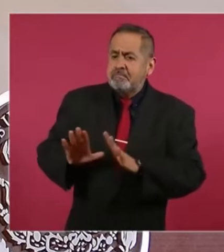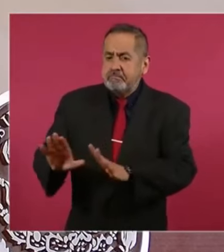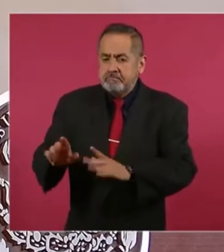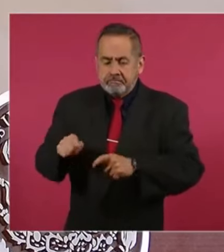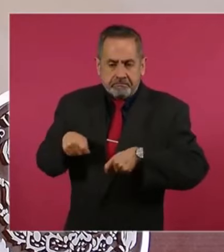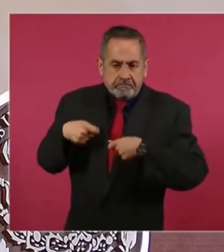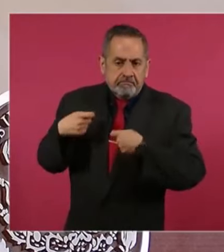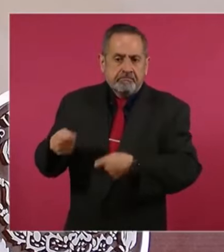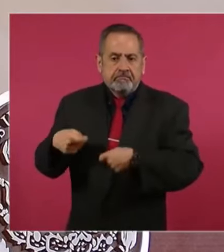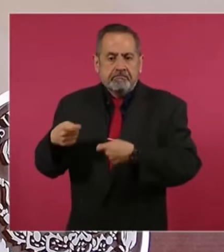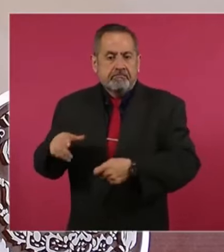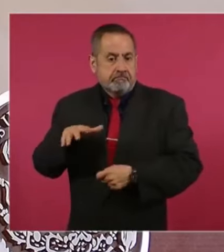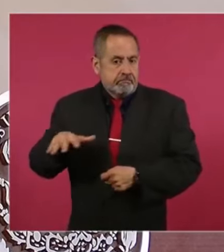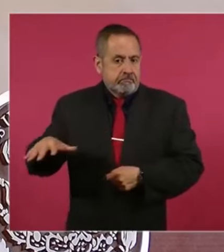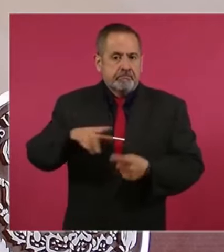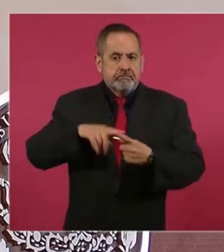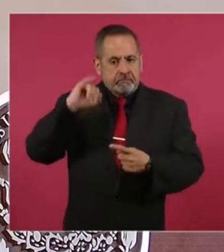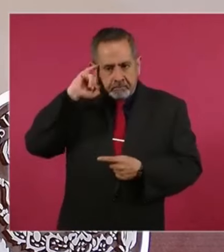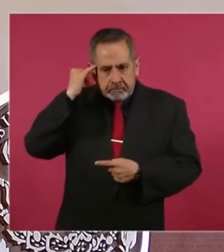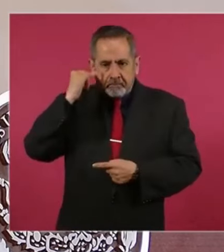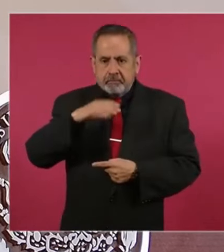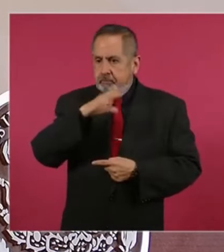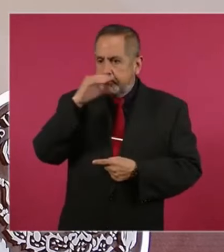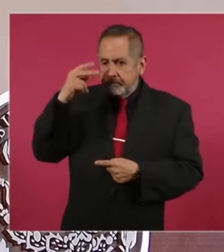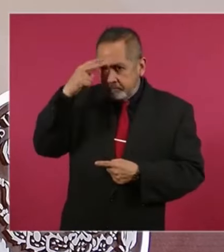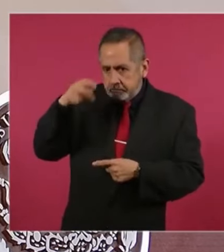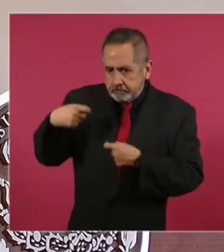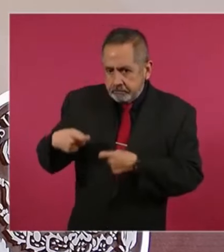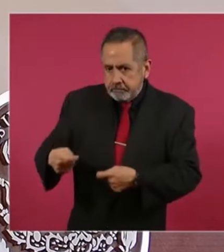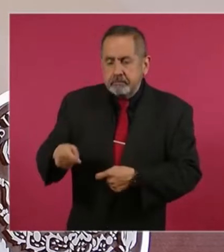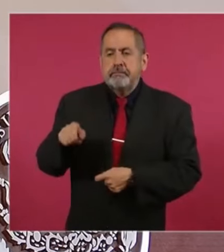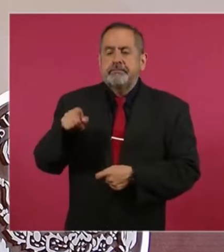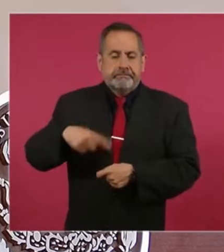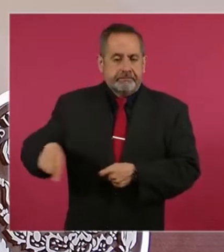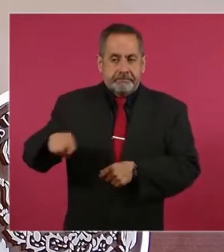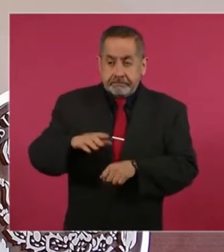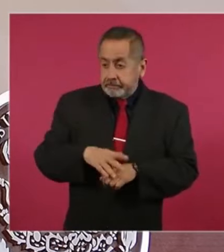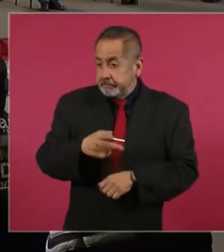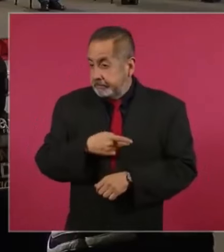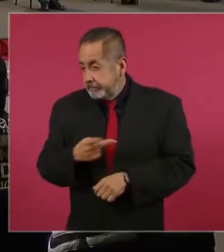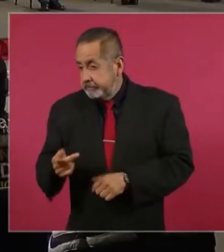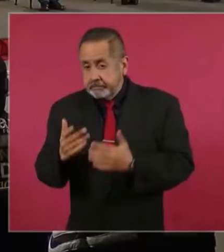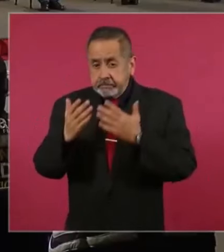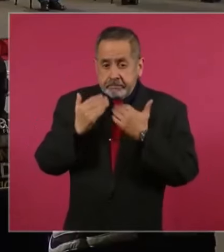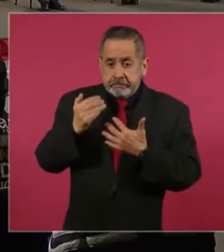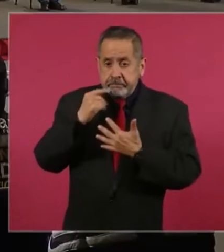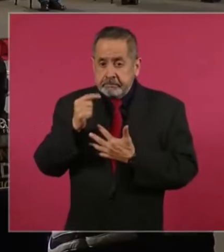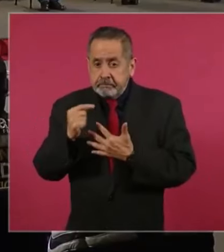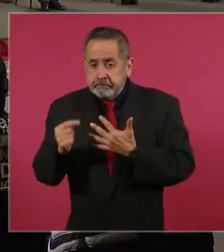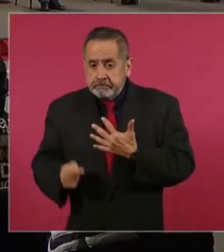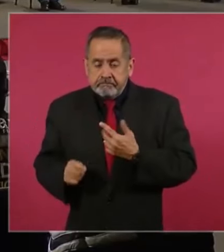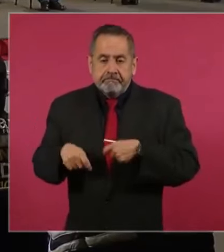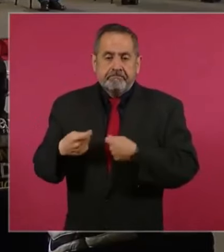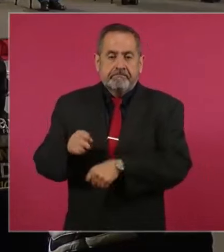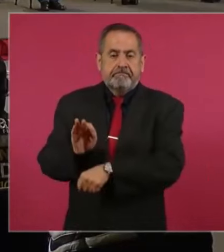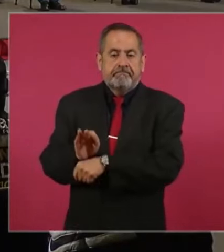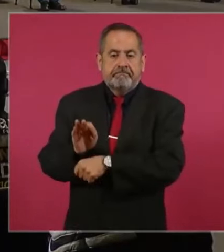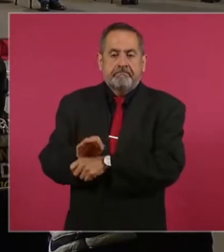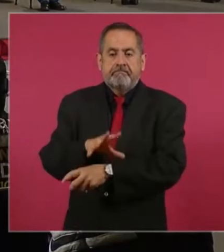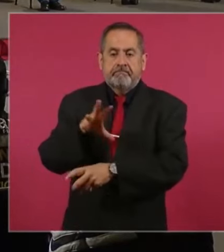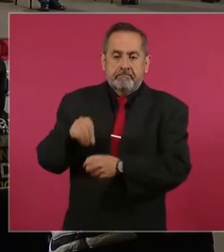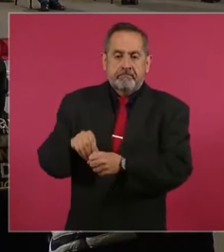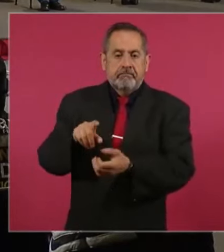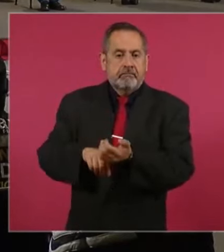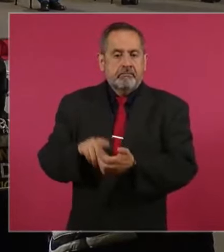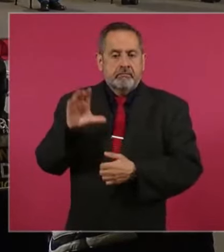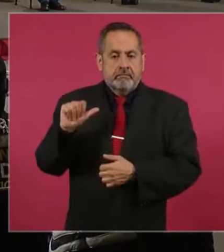con población indígena y afromexicana, así como en mayores condiciones de pobreza, carencia de servicios básicos y los centros de atención